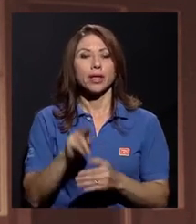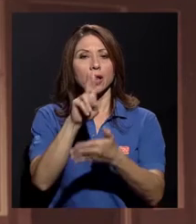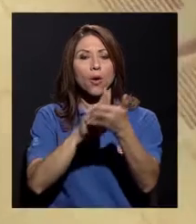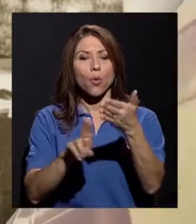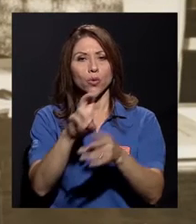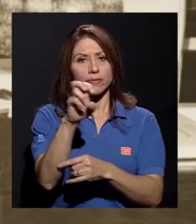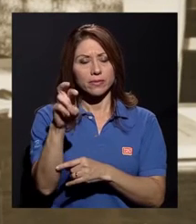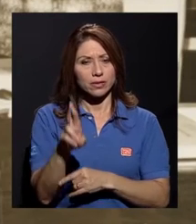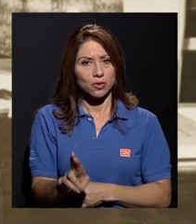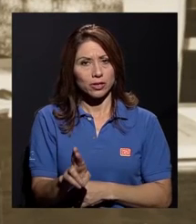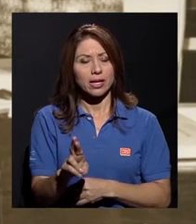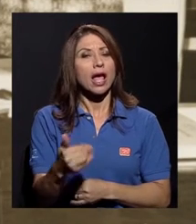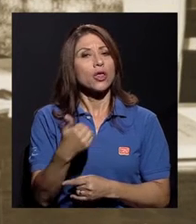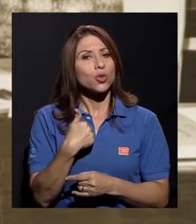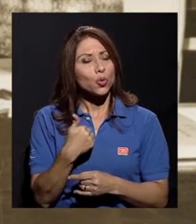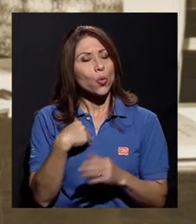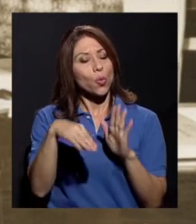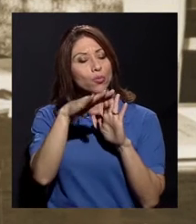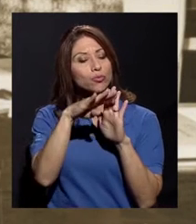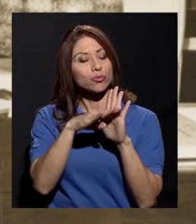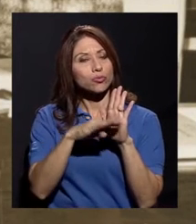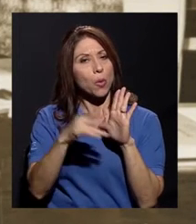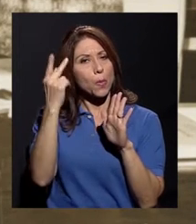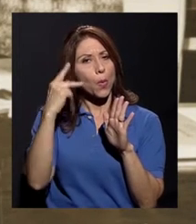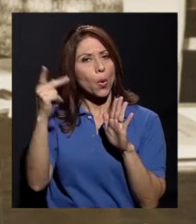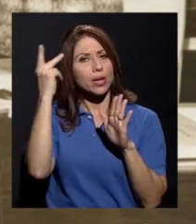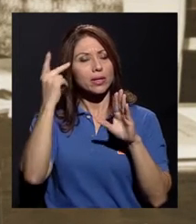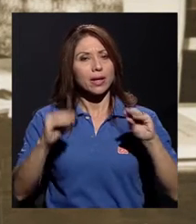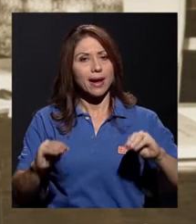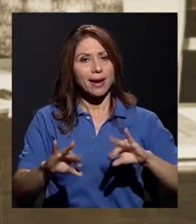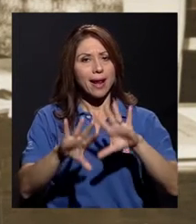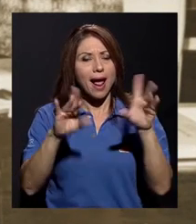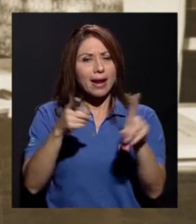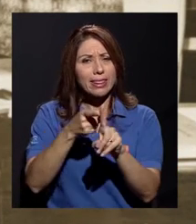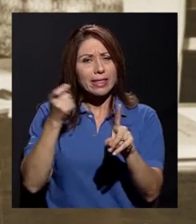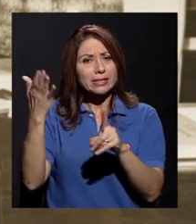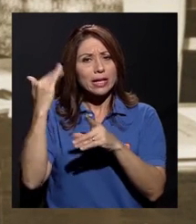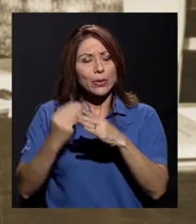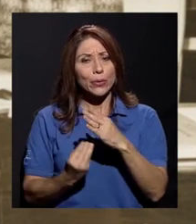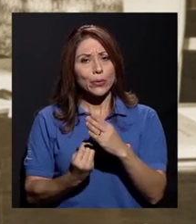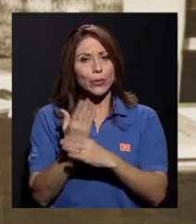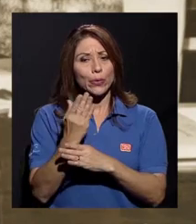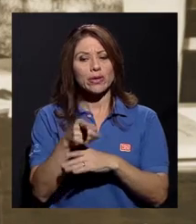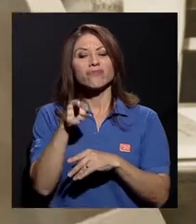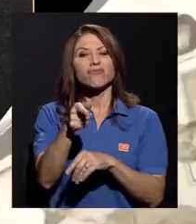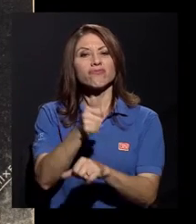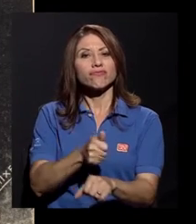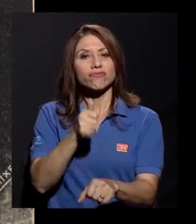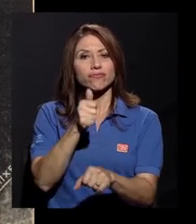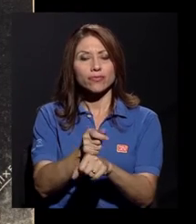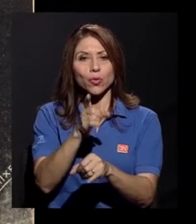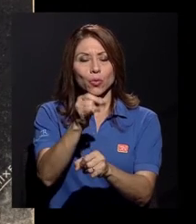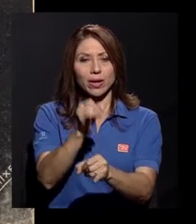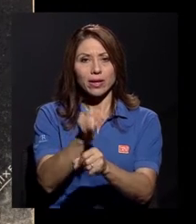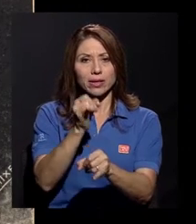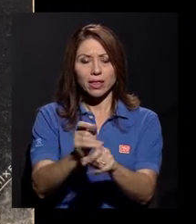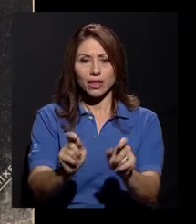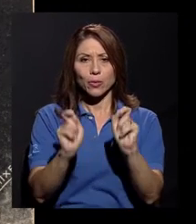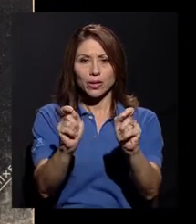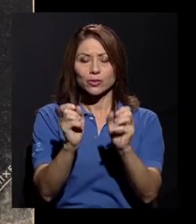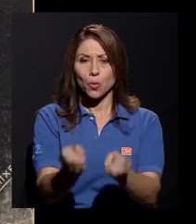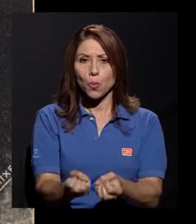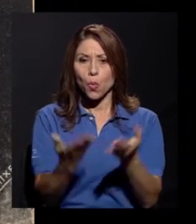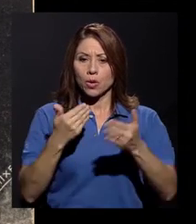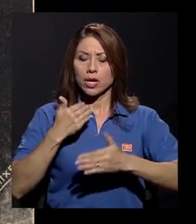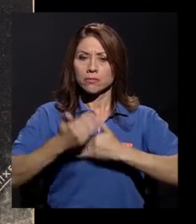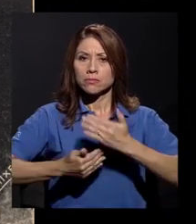de Costa Rica tuvo una política muy clara desde su nacimiento. Se definió como un ente de educación pública, que se fue